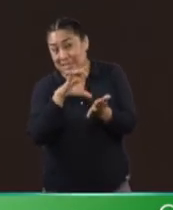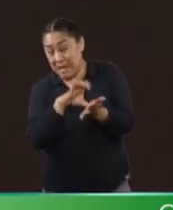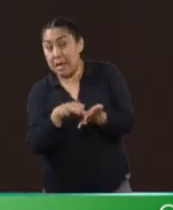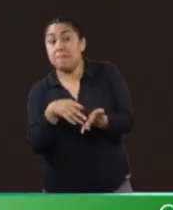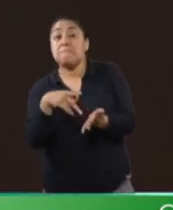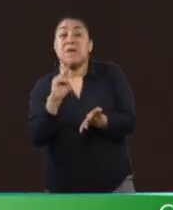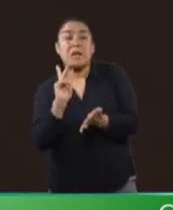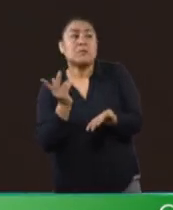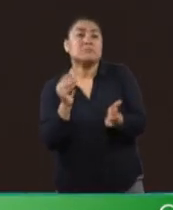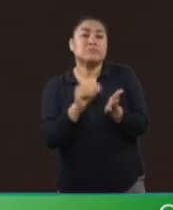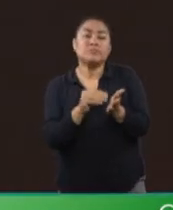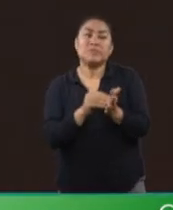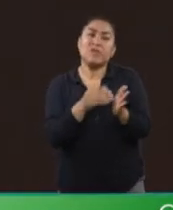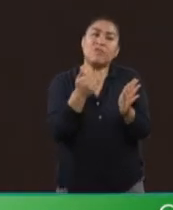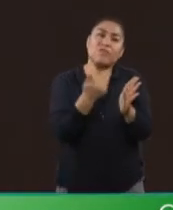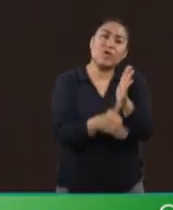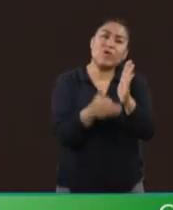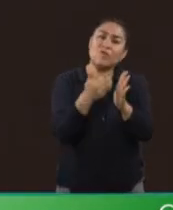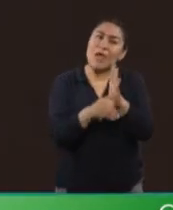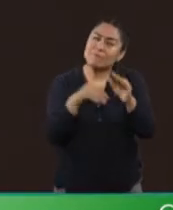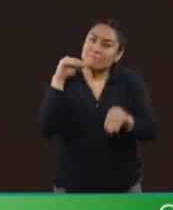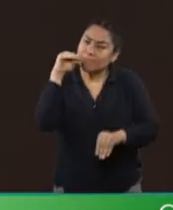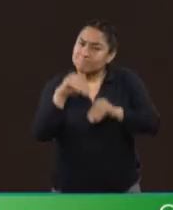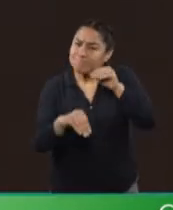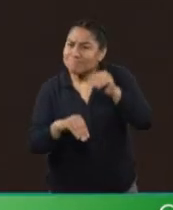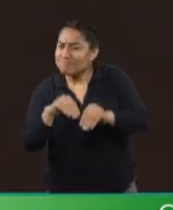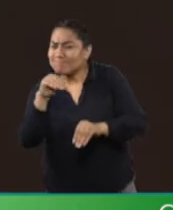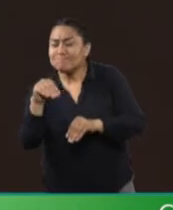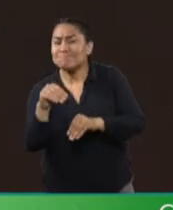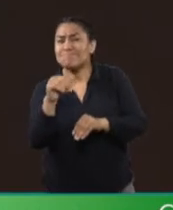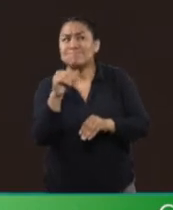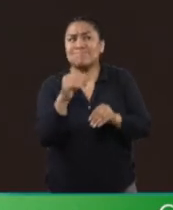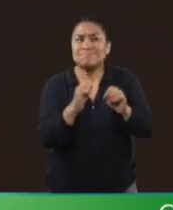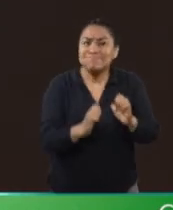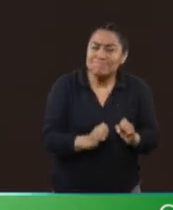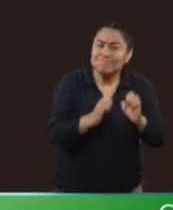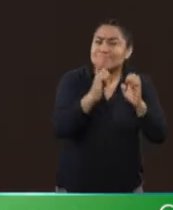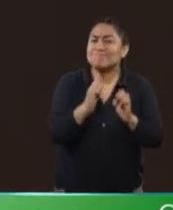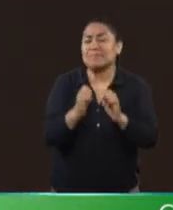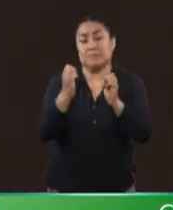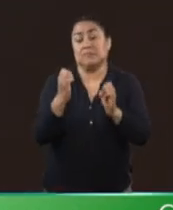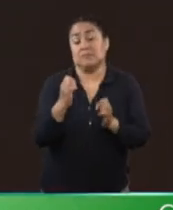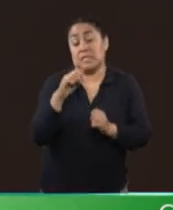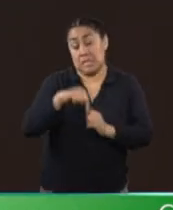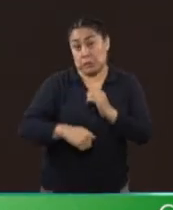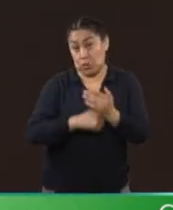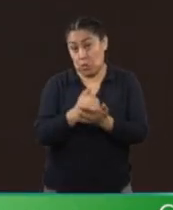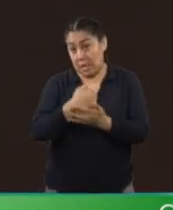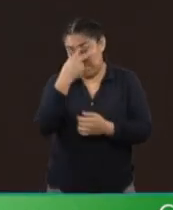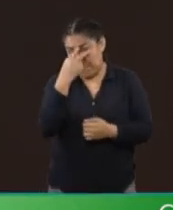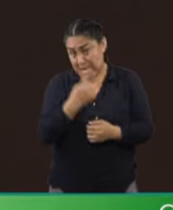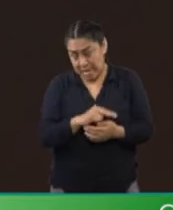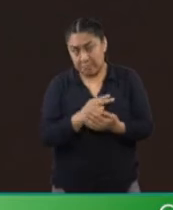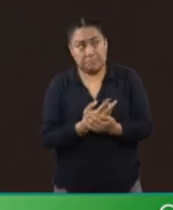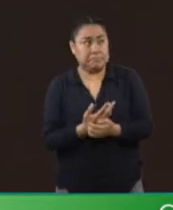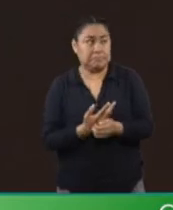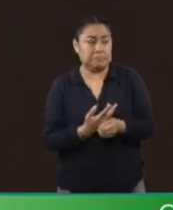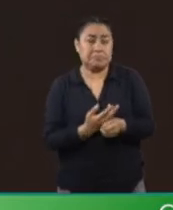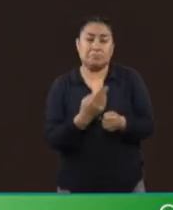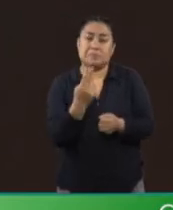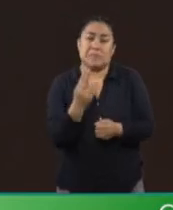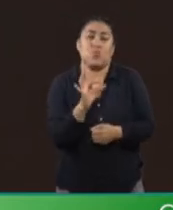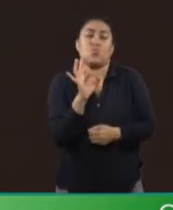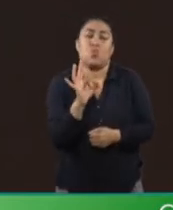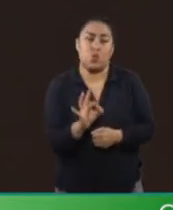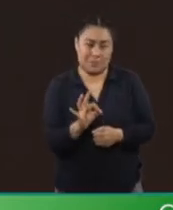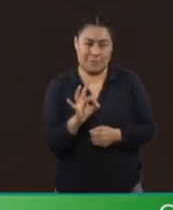siguen siendo insuficientes. En la Ciudad de México, sólo el 25 por ciento de las